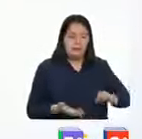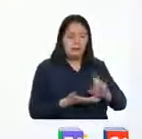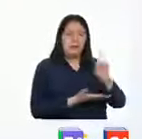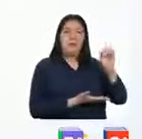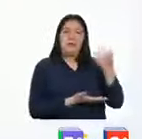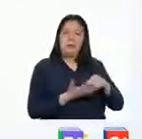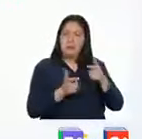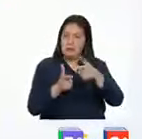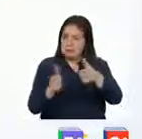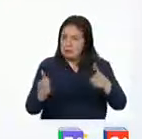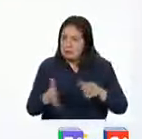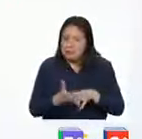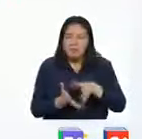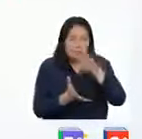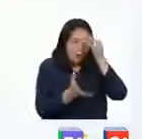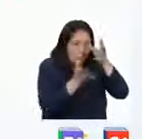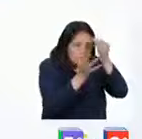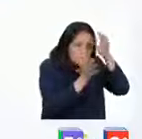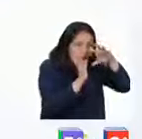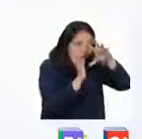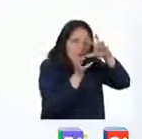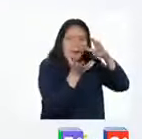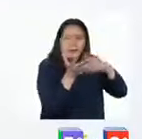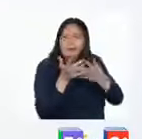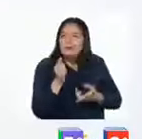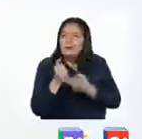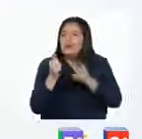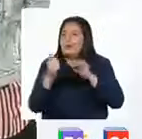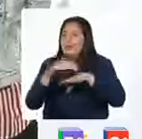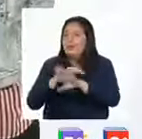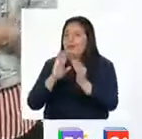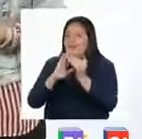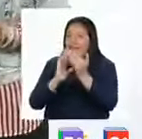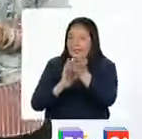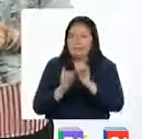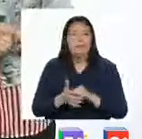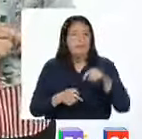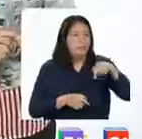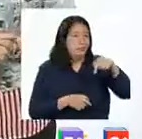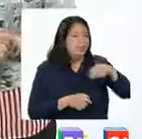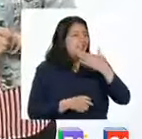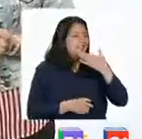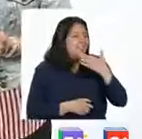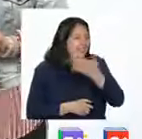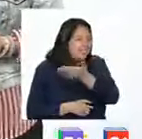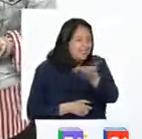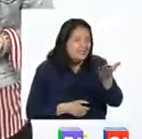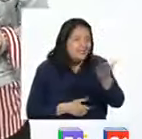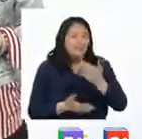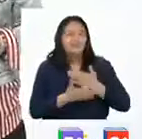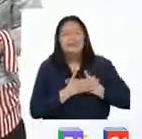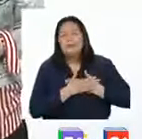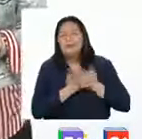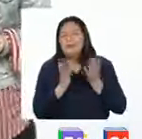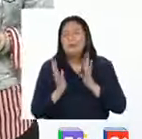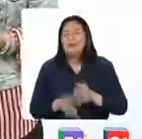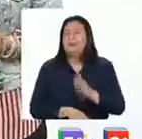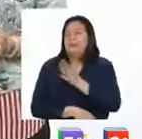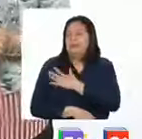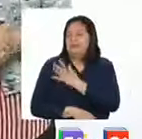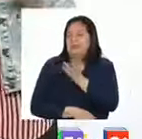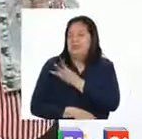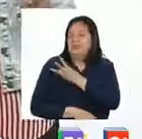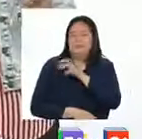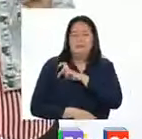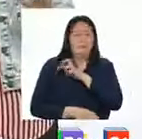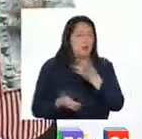Educación para que sigan descubriendo el mundo de una forma segura desde sus hogares. Este programa está dirigido a ustedes, queridos estudiantes de quinto y sexto